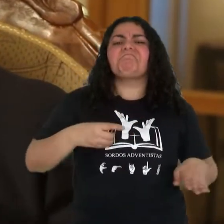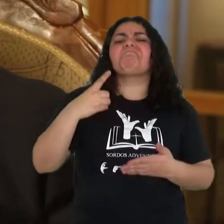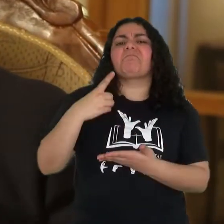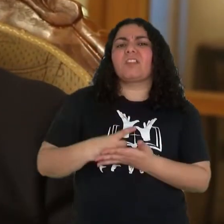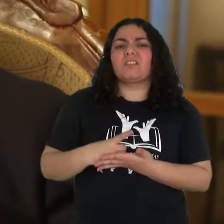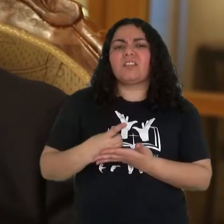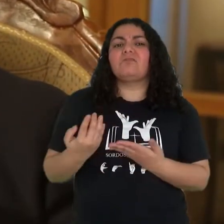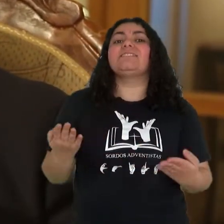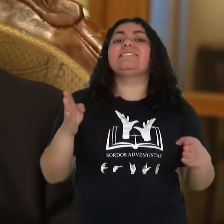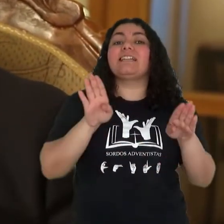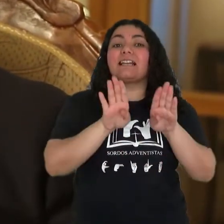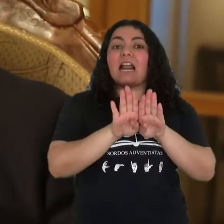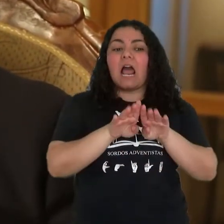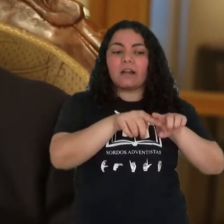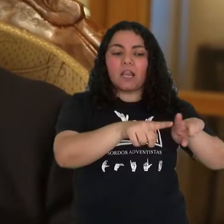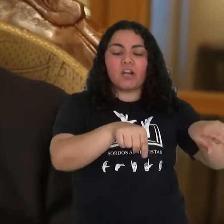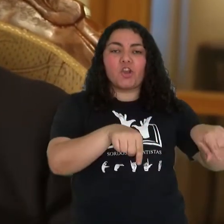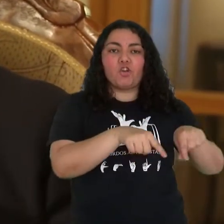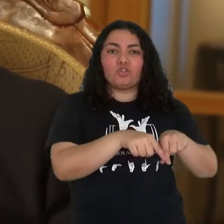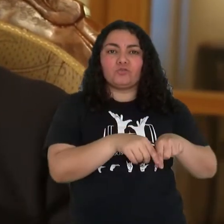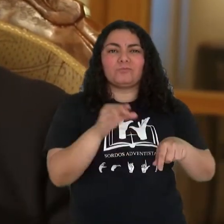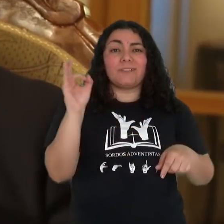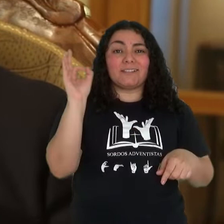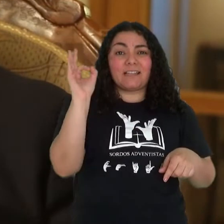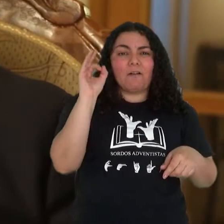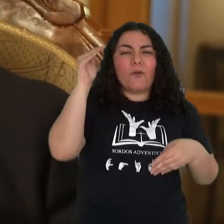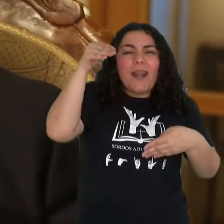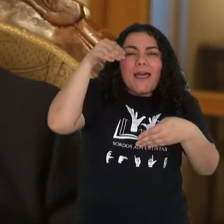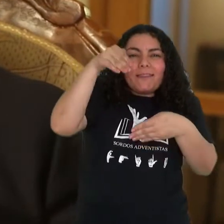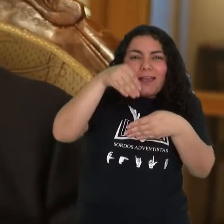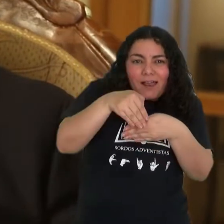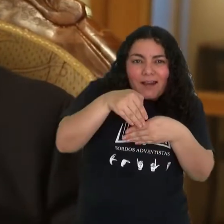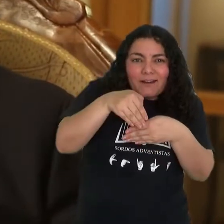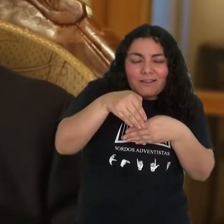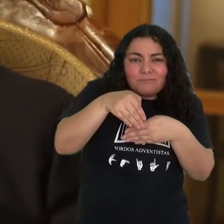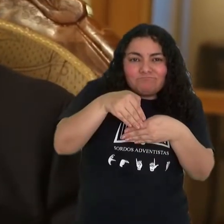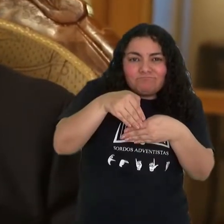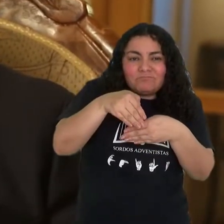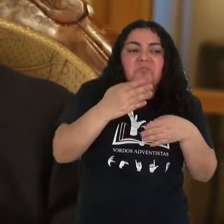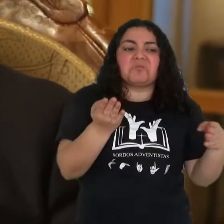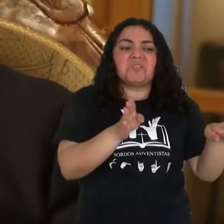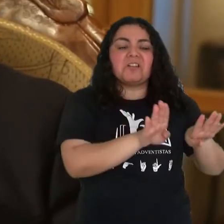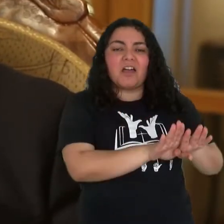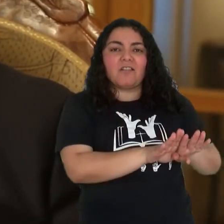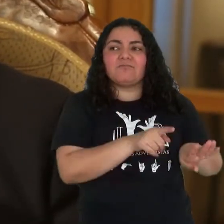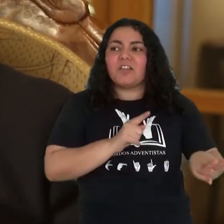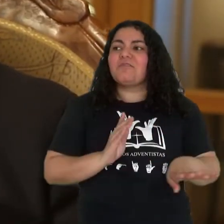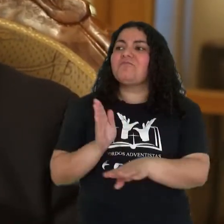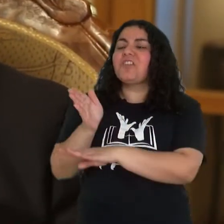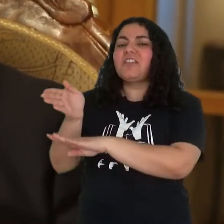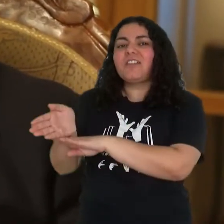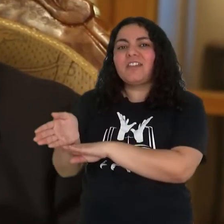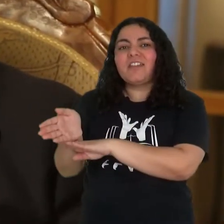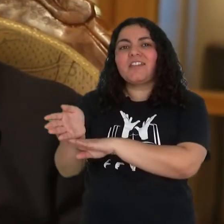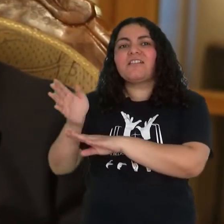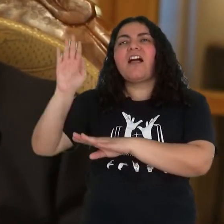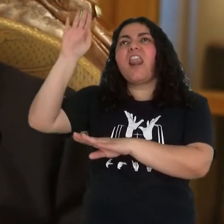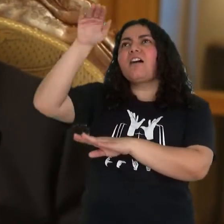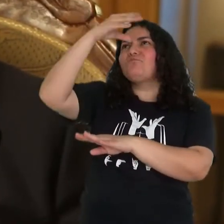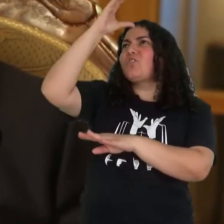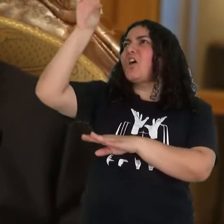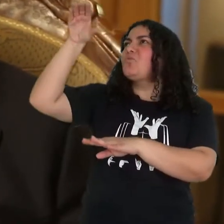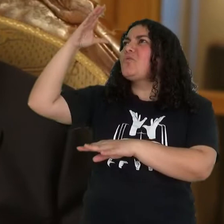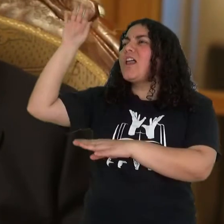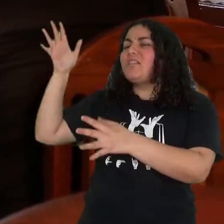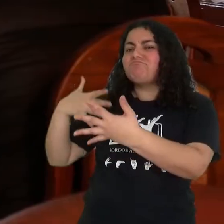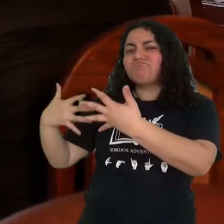Decidieron cerrar su almacén sábado a la tarde para poder ir a visitar a sus familiares y disfrutar de la naturaleza